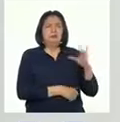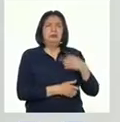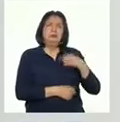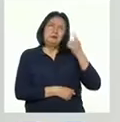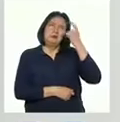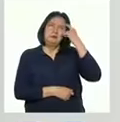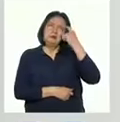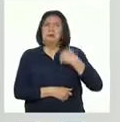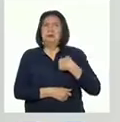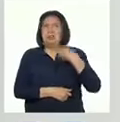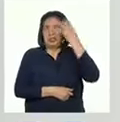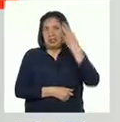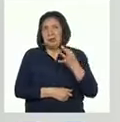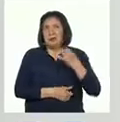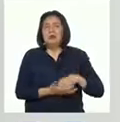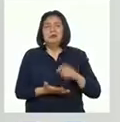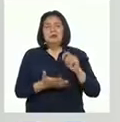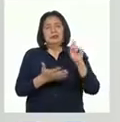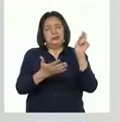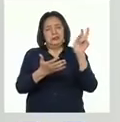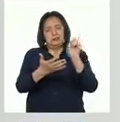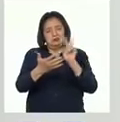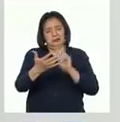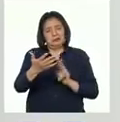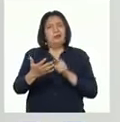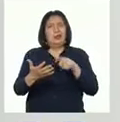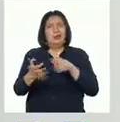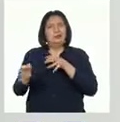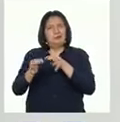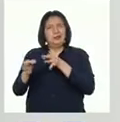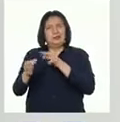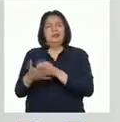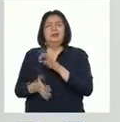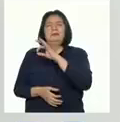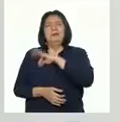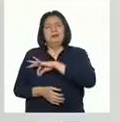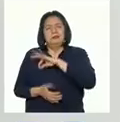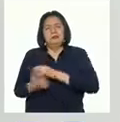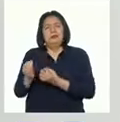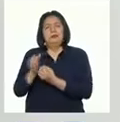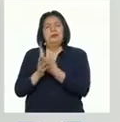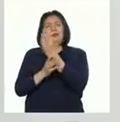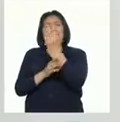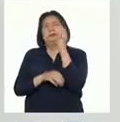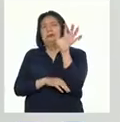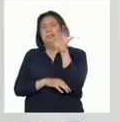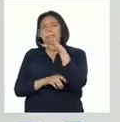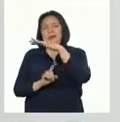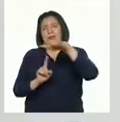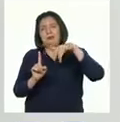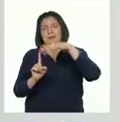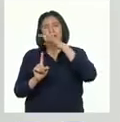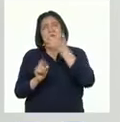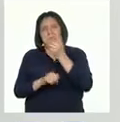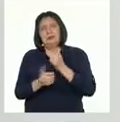predicción que escribí es que el texto hablará de los beneficios de las plantas para el medio ambiente.